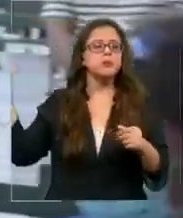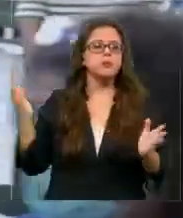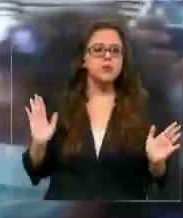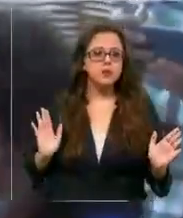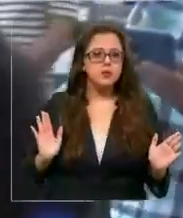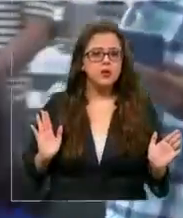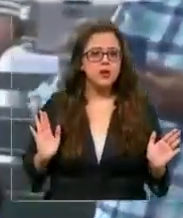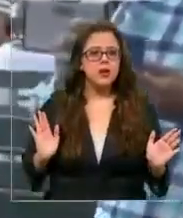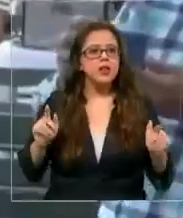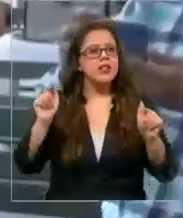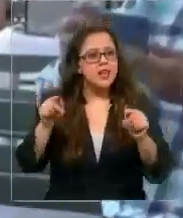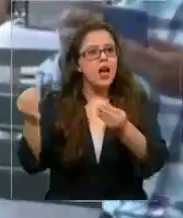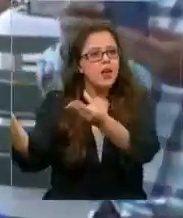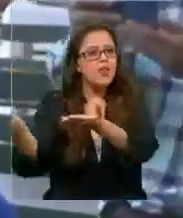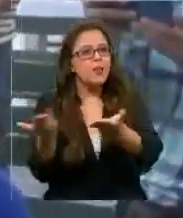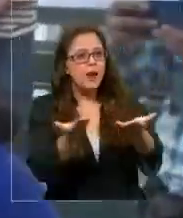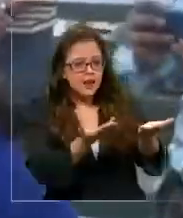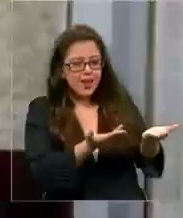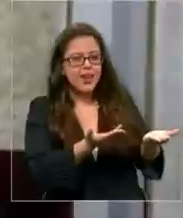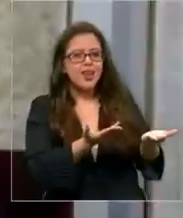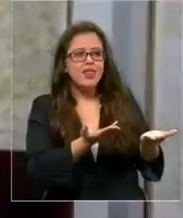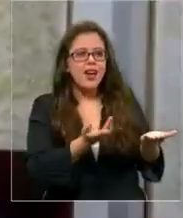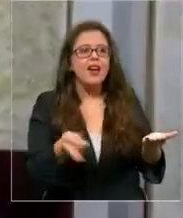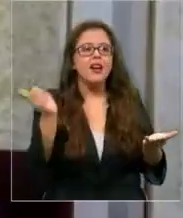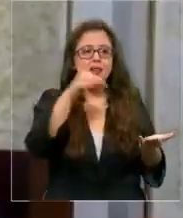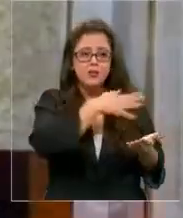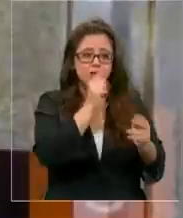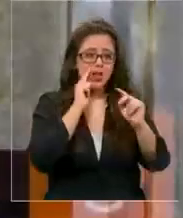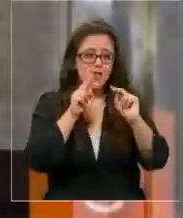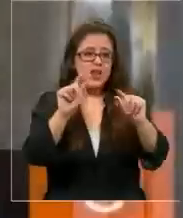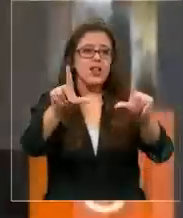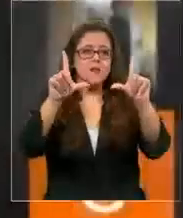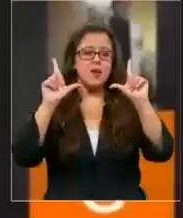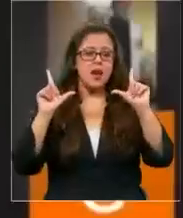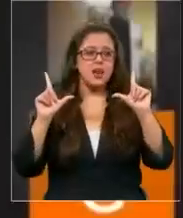momento, dándole la bienvenida nuevamente a imágenes como estas.